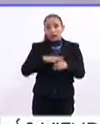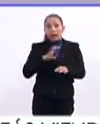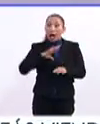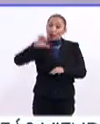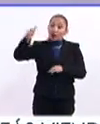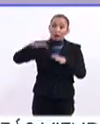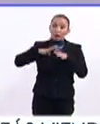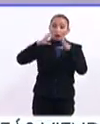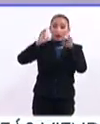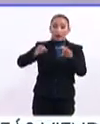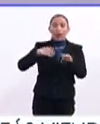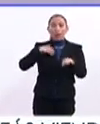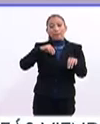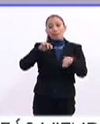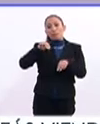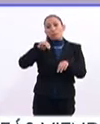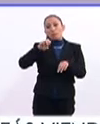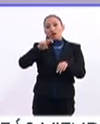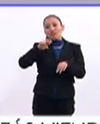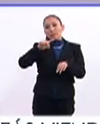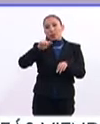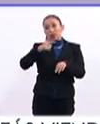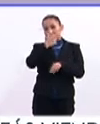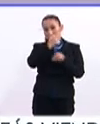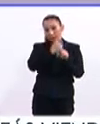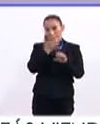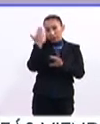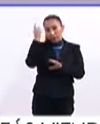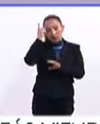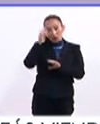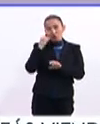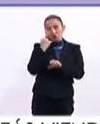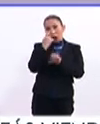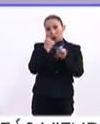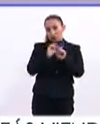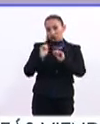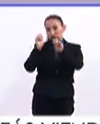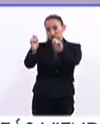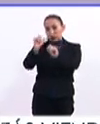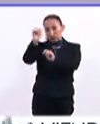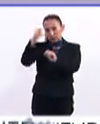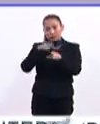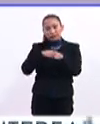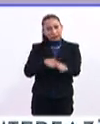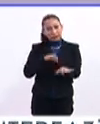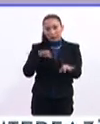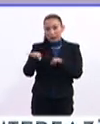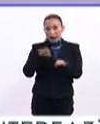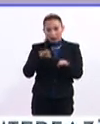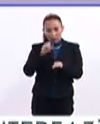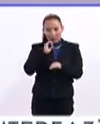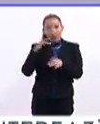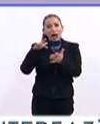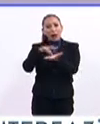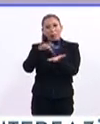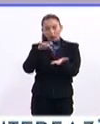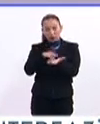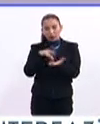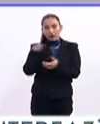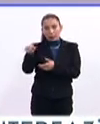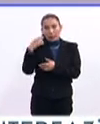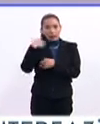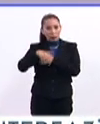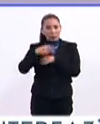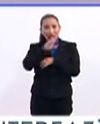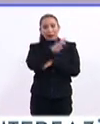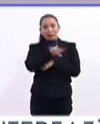fundaciones como Fundación El Movimiento que dirigí yo durante siete años, que ya hace un año no está a mi cargo, pero sigue funcionando, también los pueden apoyar. Ese sí me es